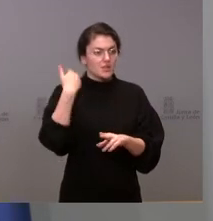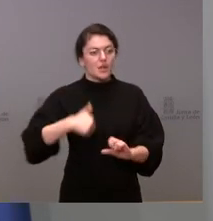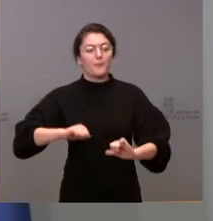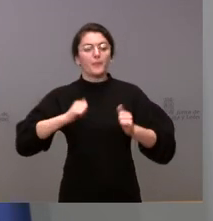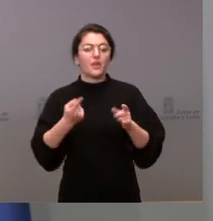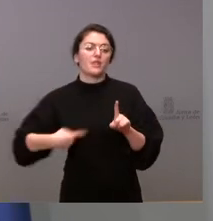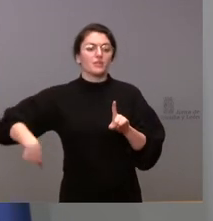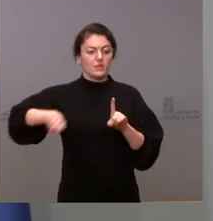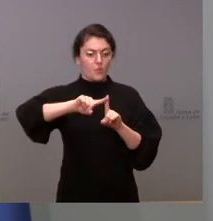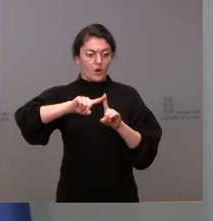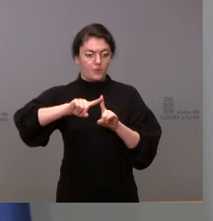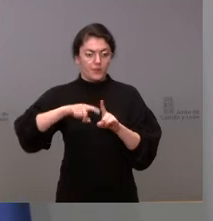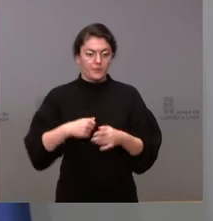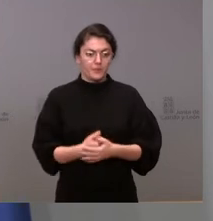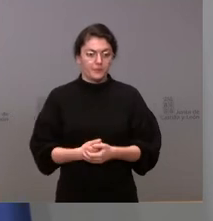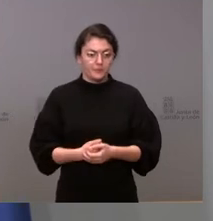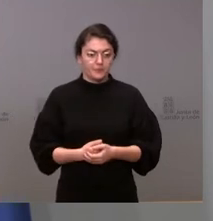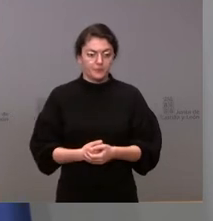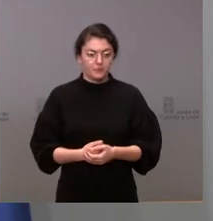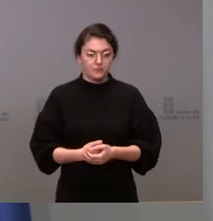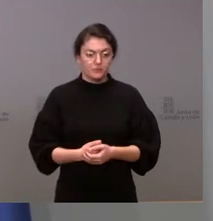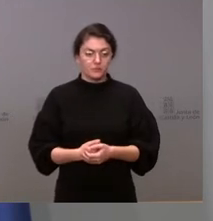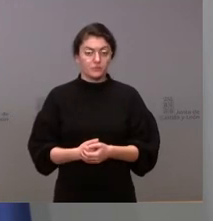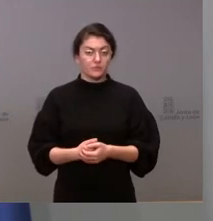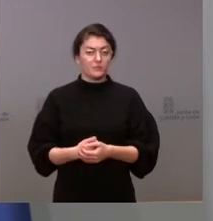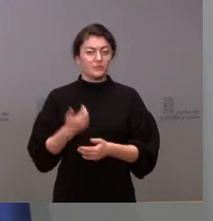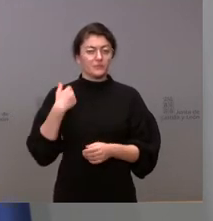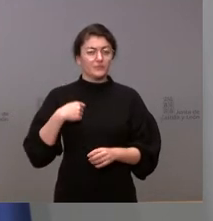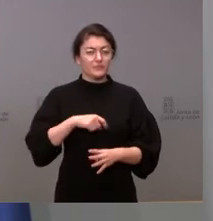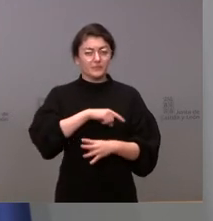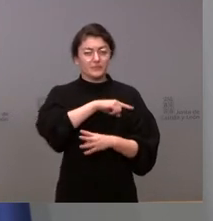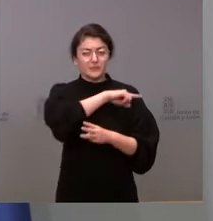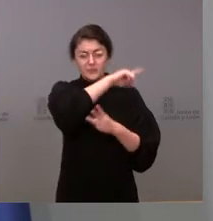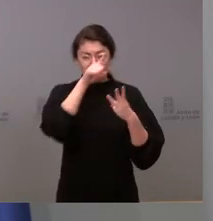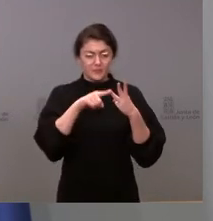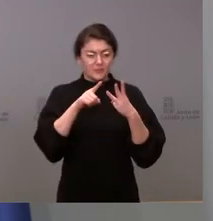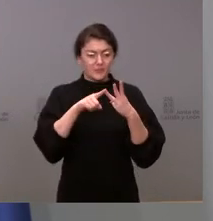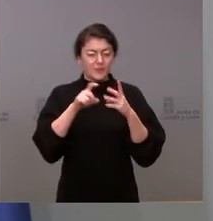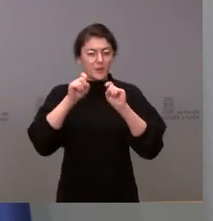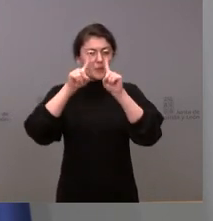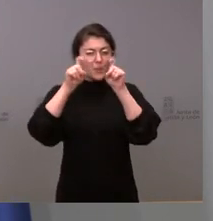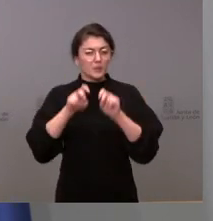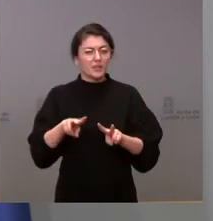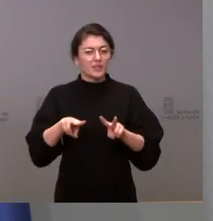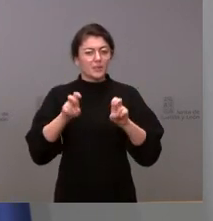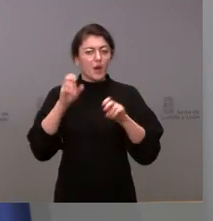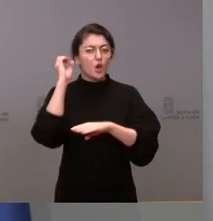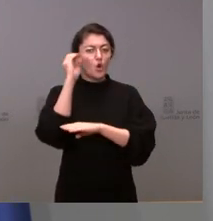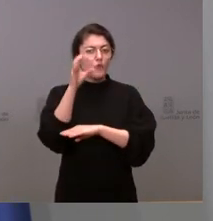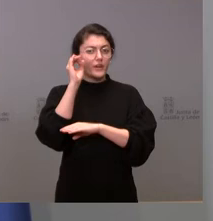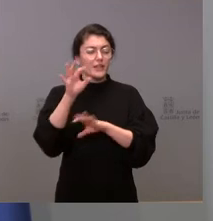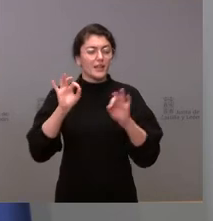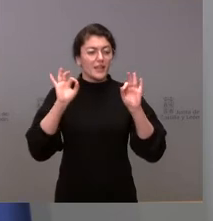de los excesos de los que estuviéramos hablando. Y creo que la última pregunta me plantea usted en relación con la próxima conferencia de presidentes, que tendrá lugar